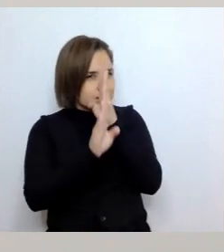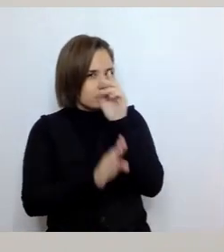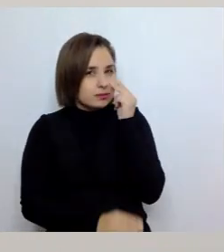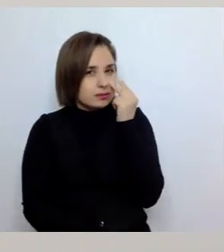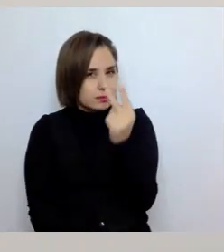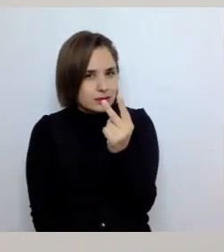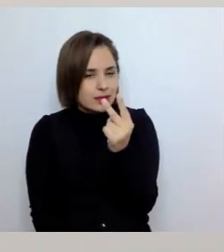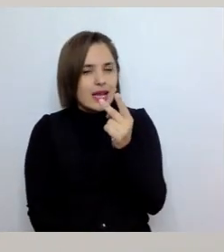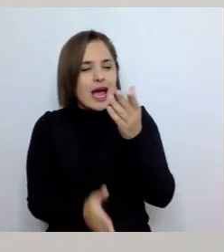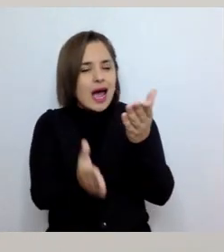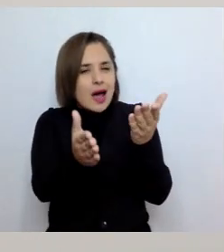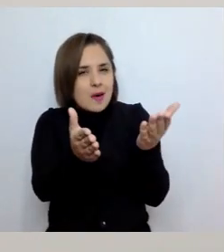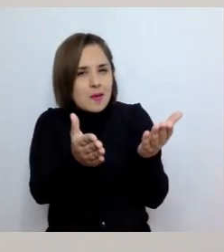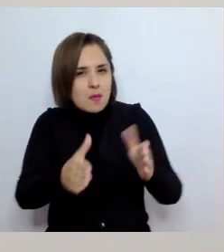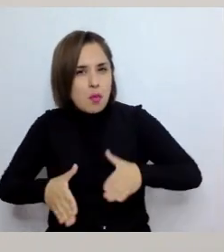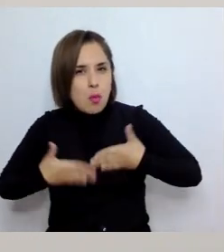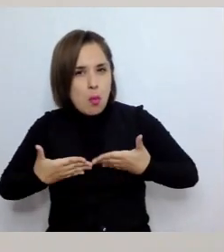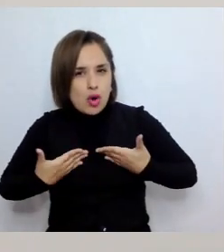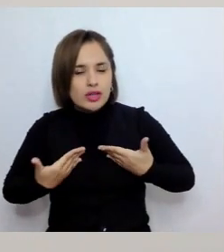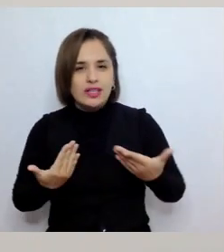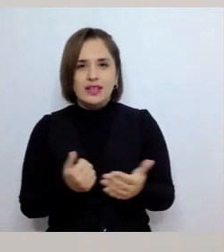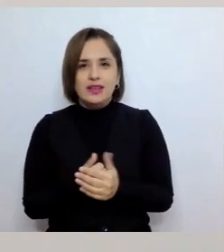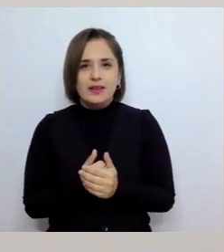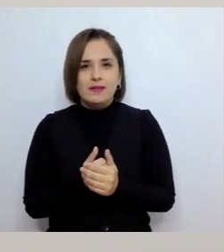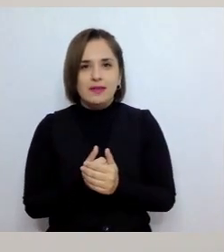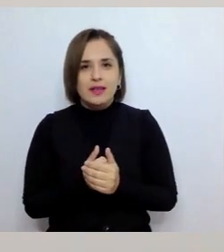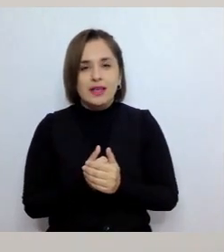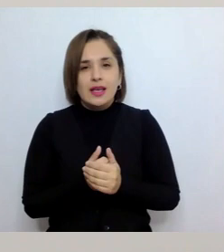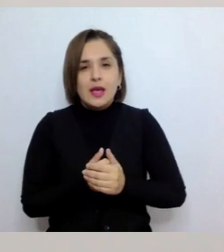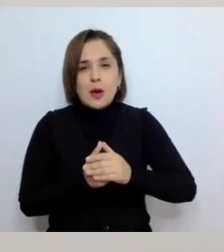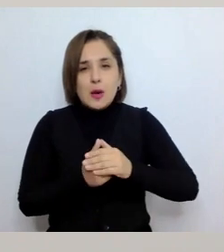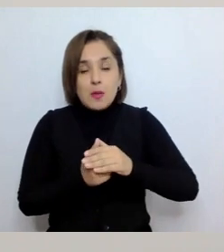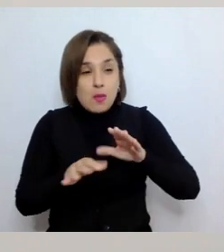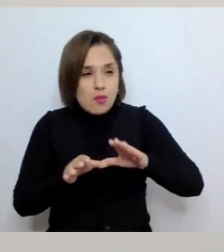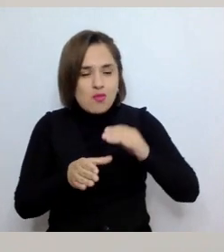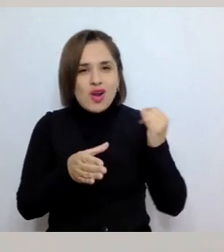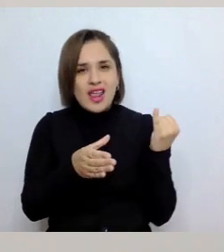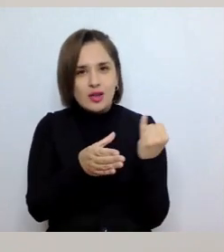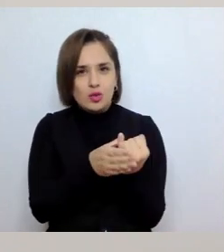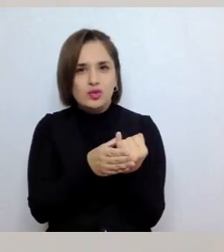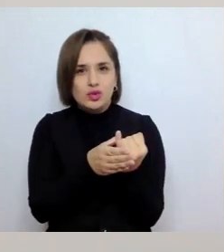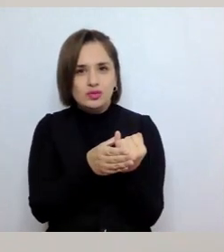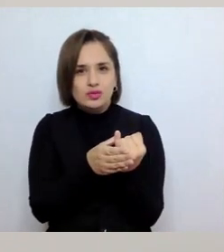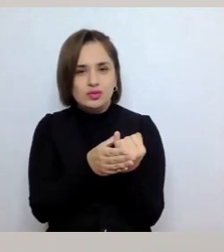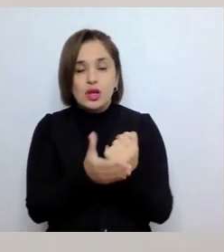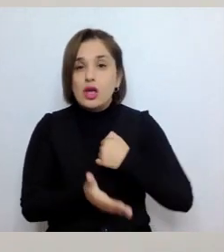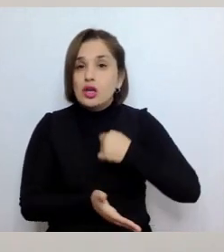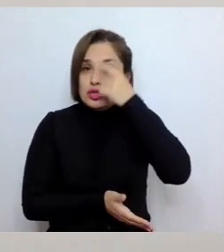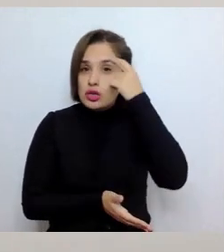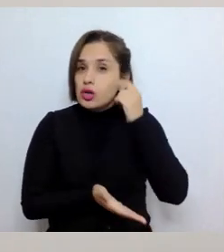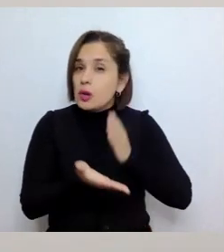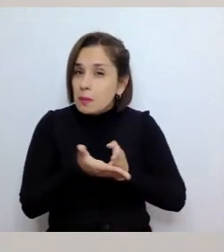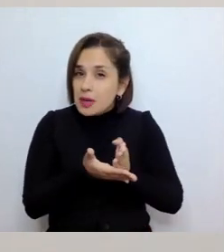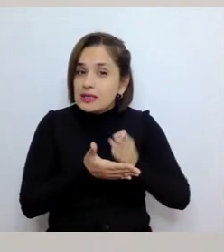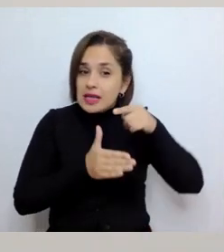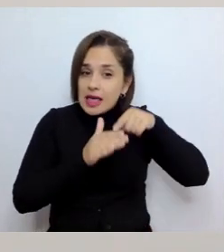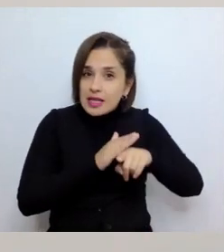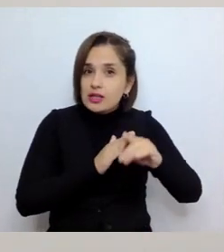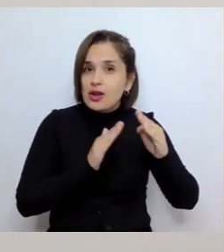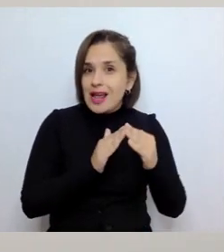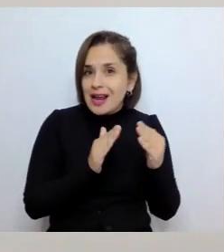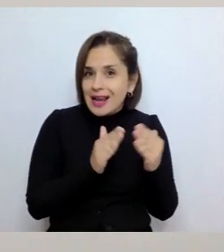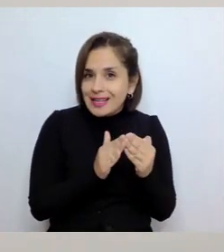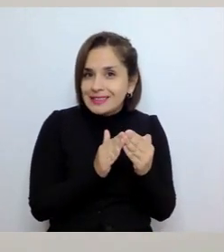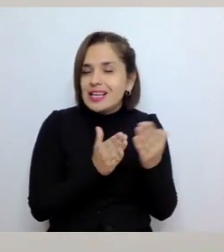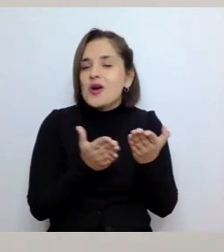directamente, a que se motiven por esta iniciativa, a se motiven por la diversidad, por la inclusión. Yo creo que todo parte